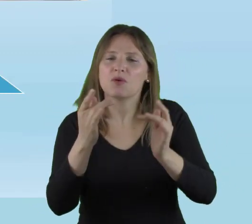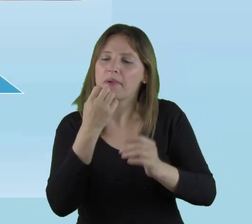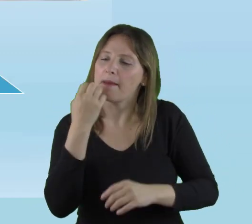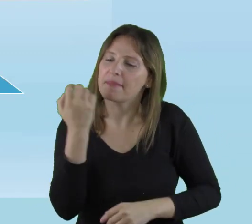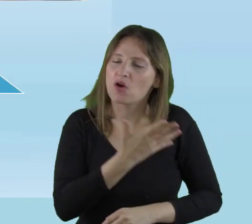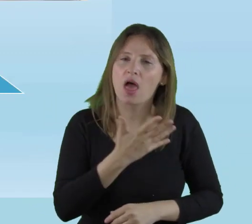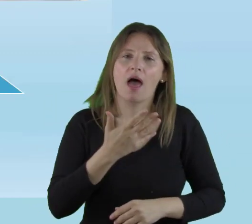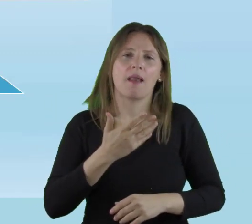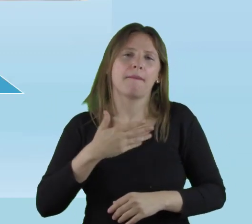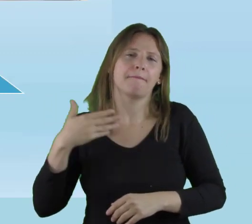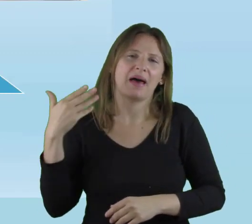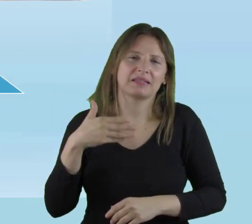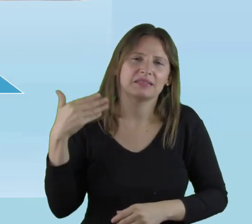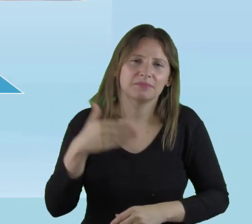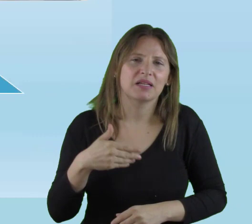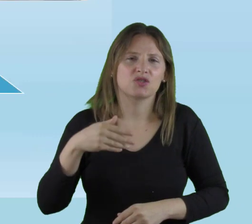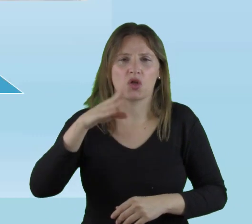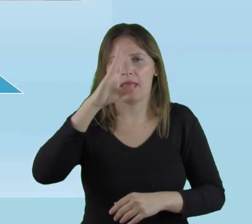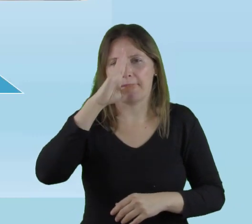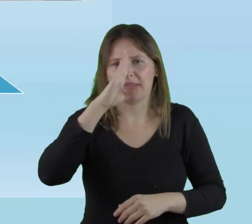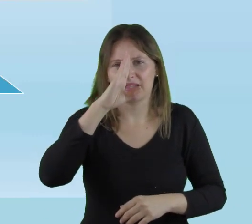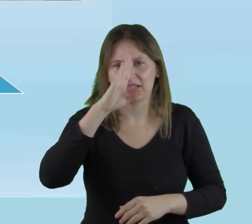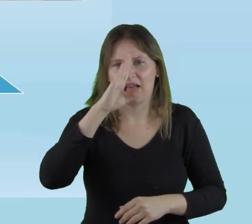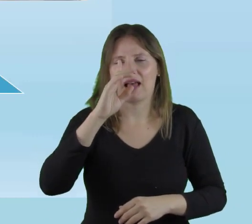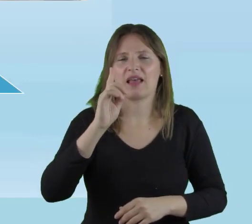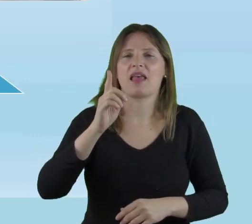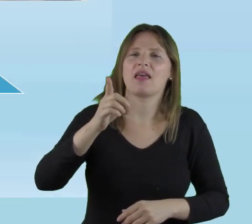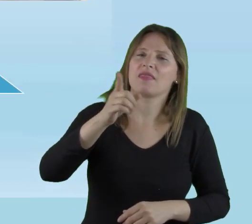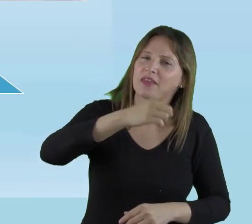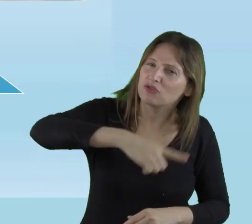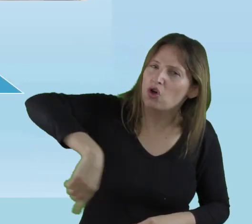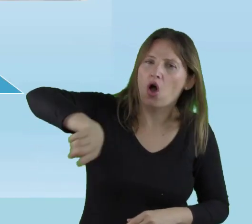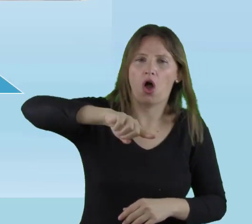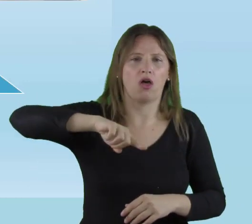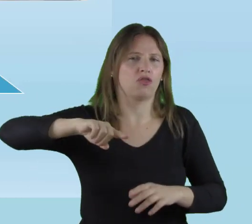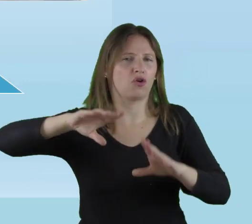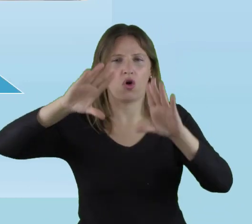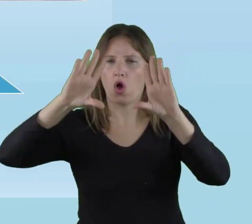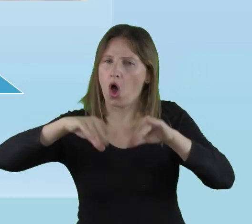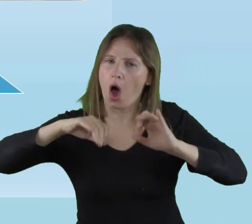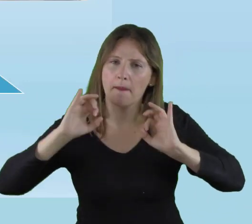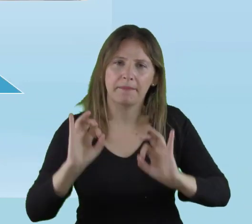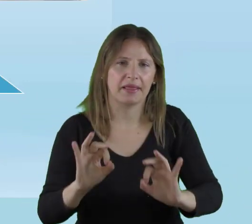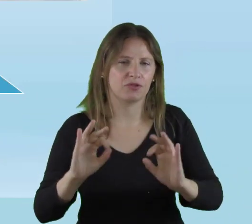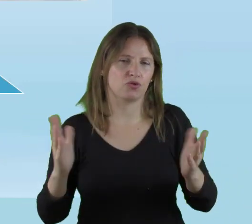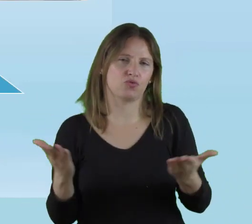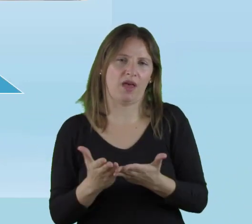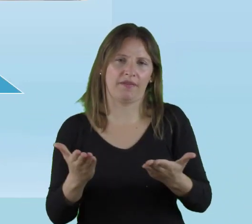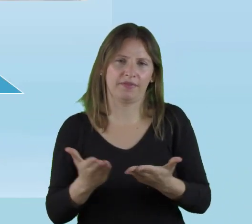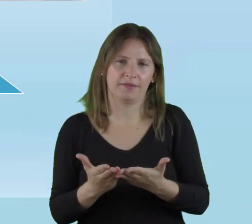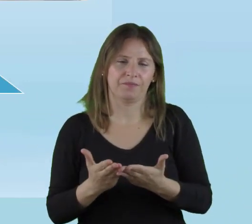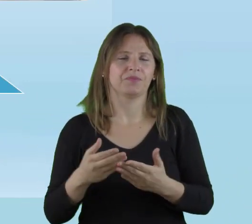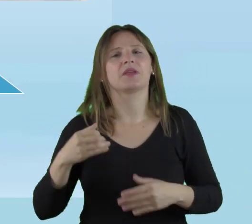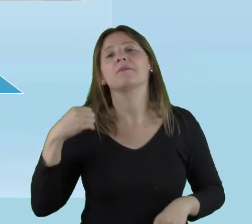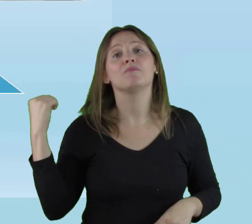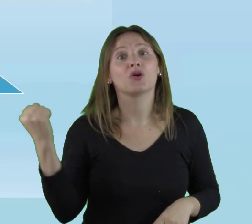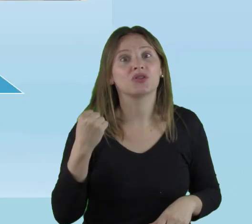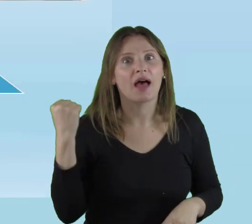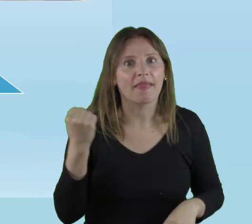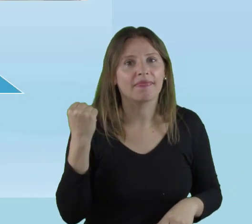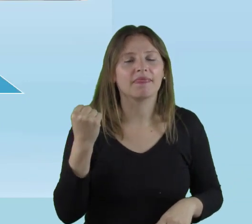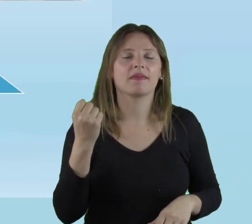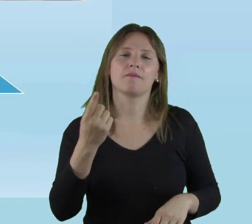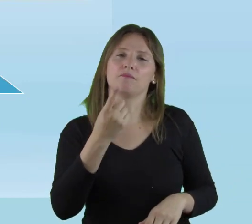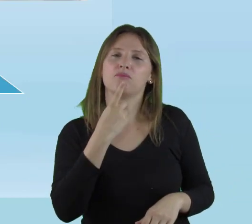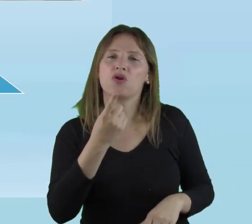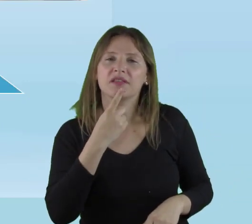mejorar la participación y el aprendizaje de todos los estudiantes. Es importante que en